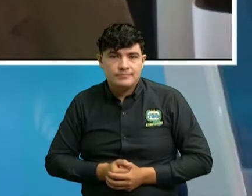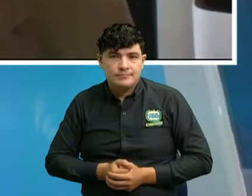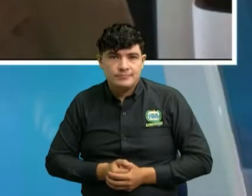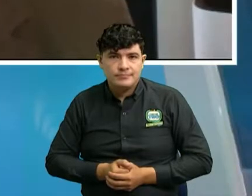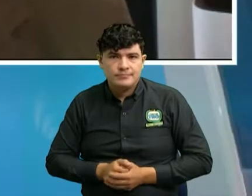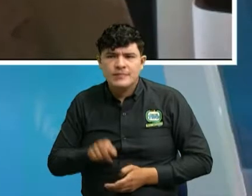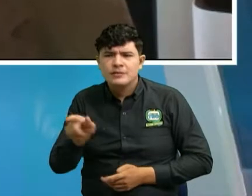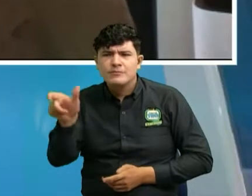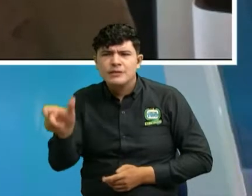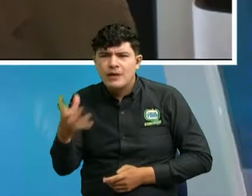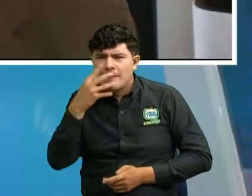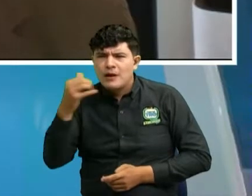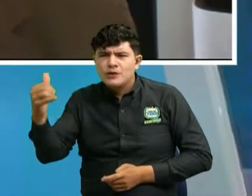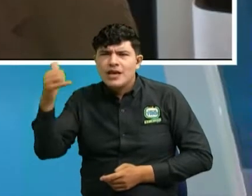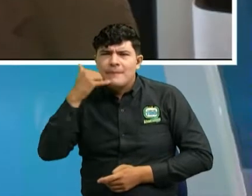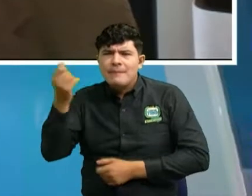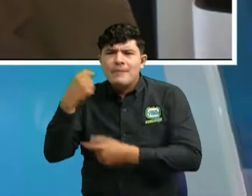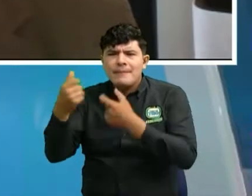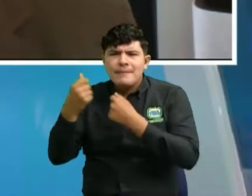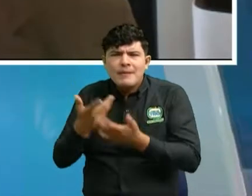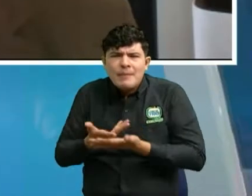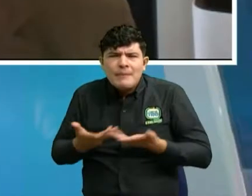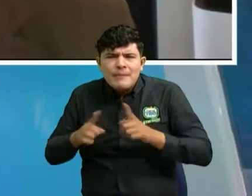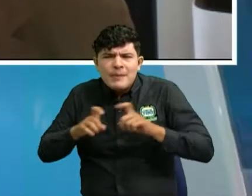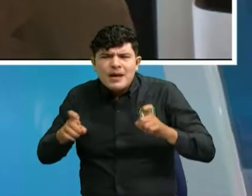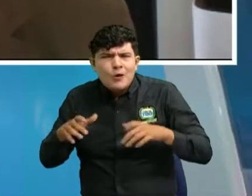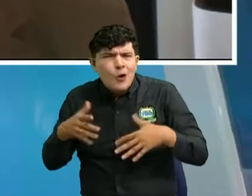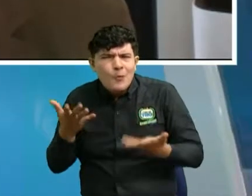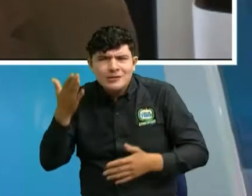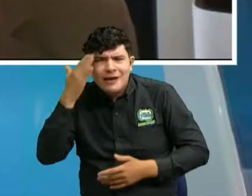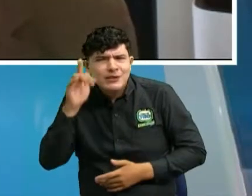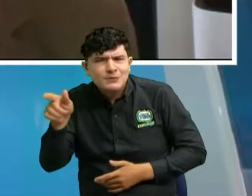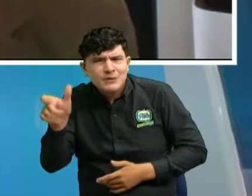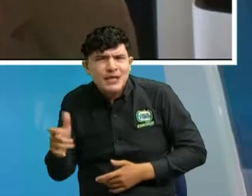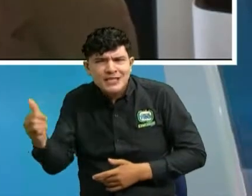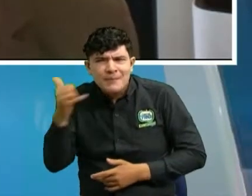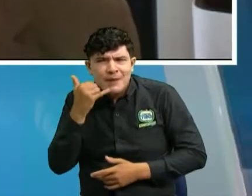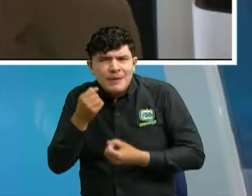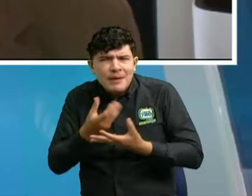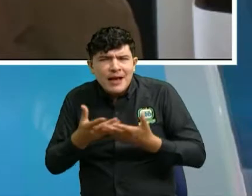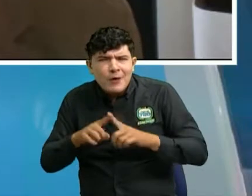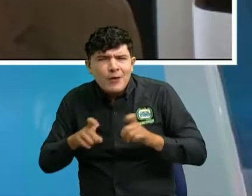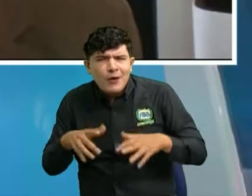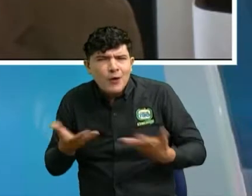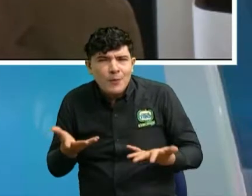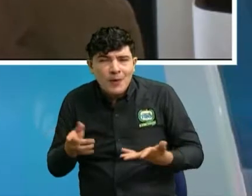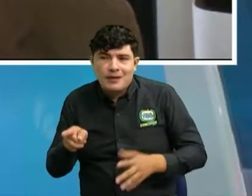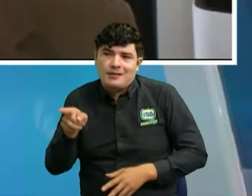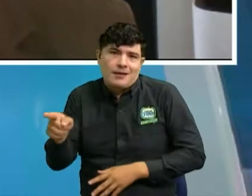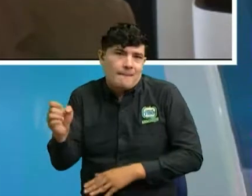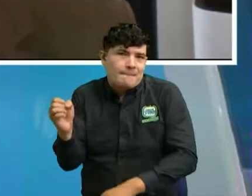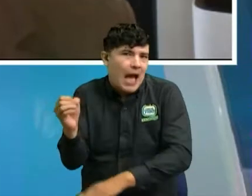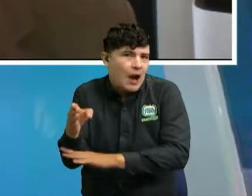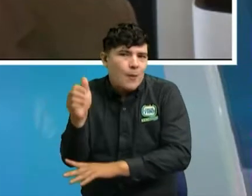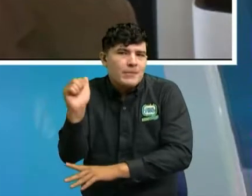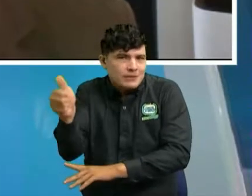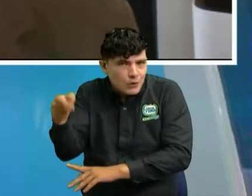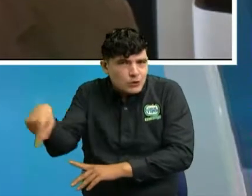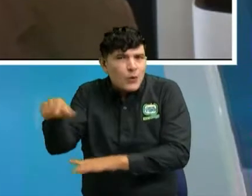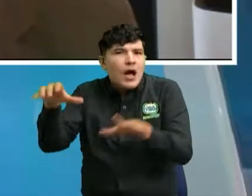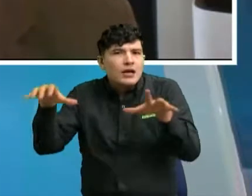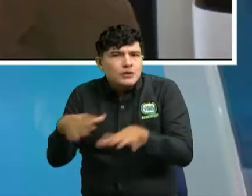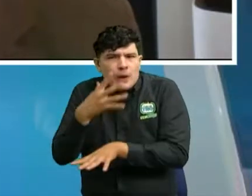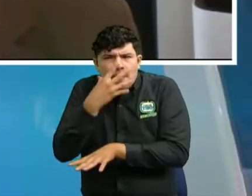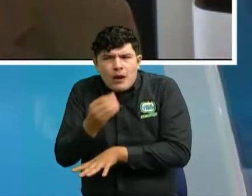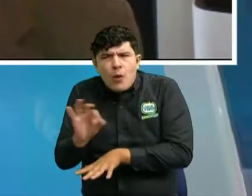dinero. Entonces, viene claramente... Ella podría inicialmente colocarle la denuncia contra el banco y el